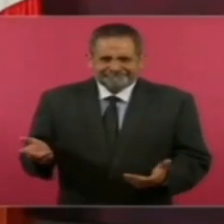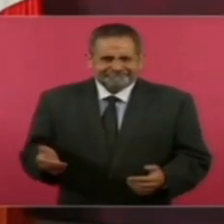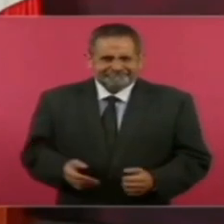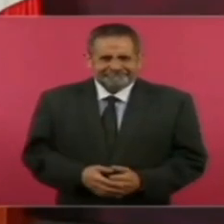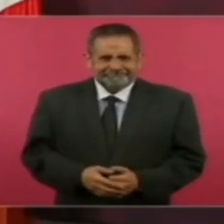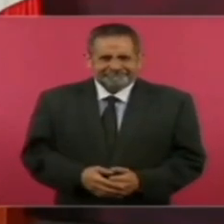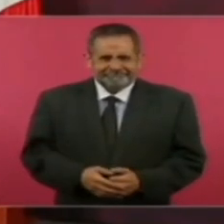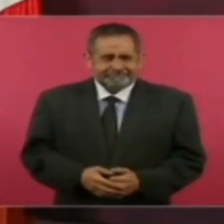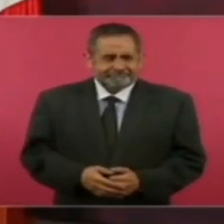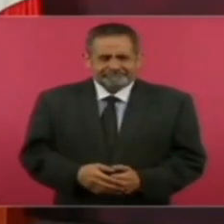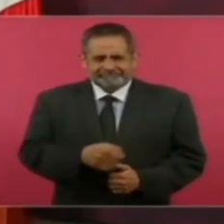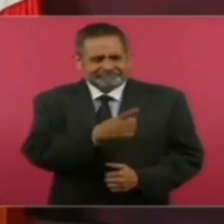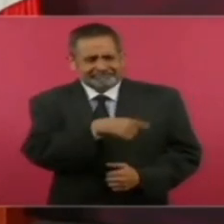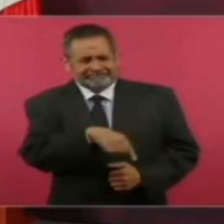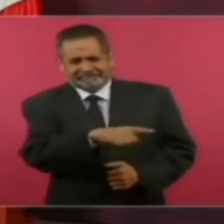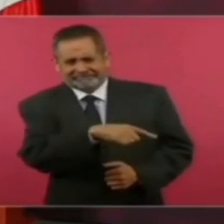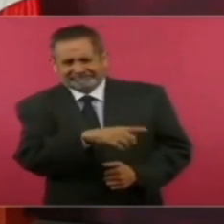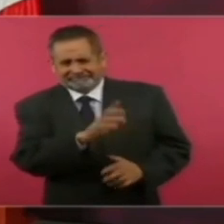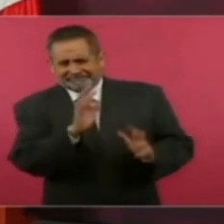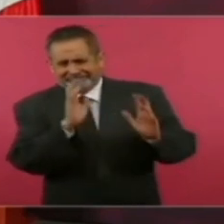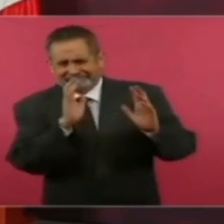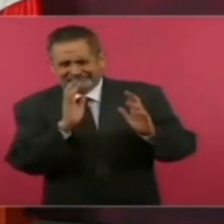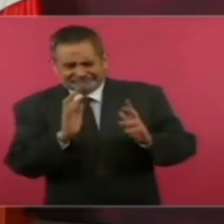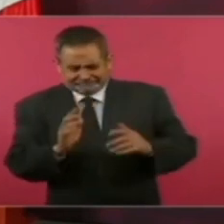son ellos o sea